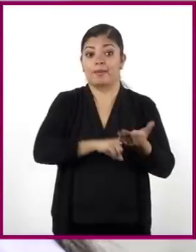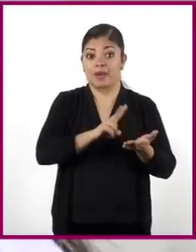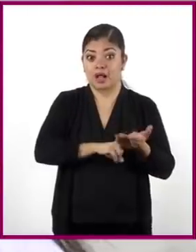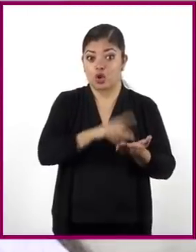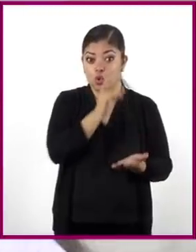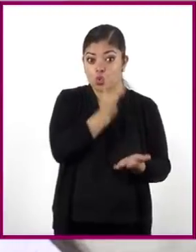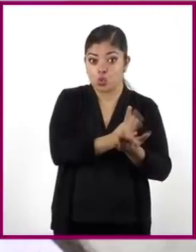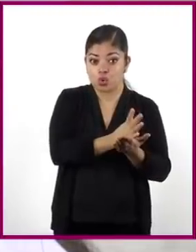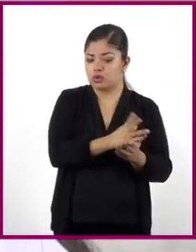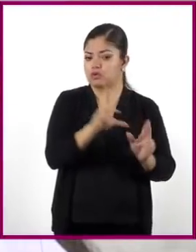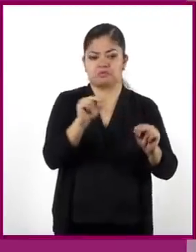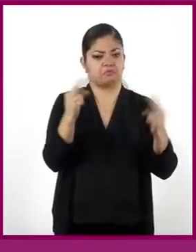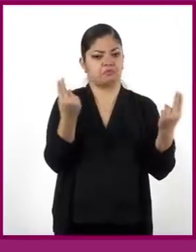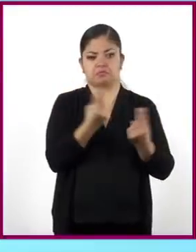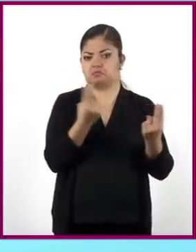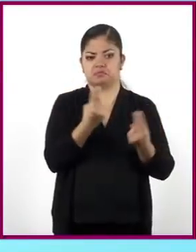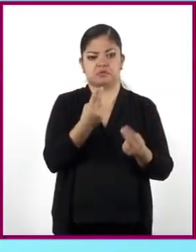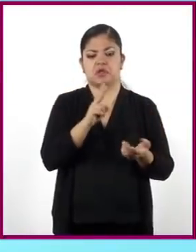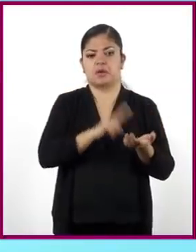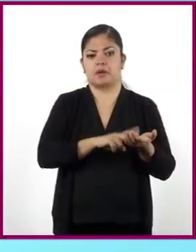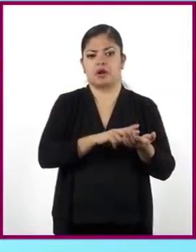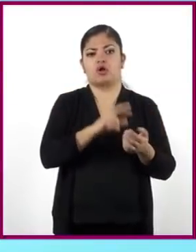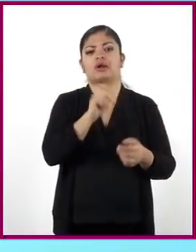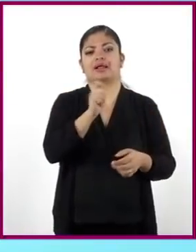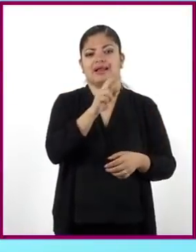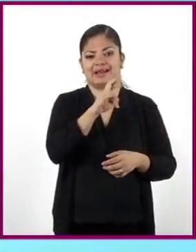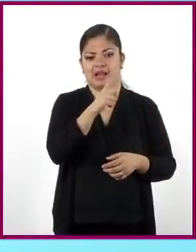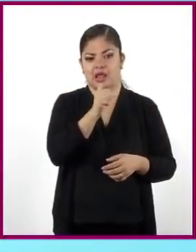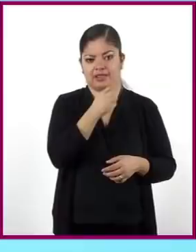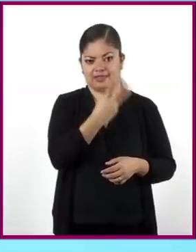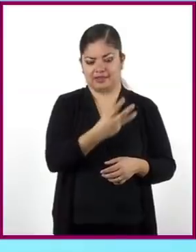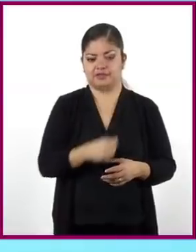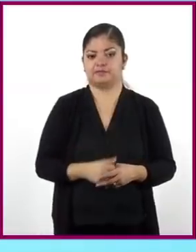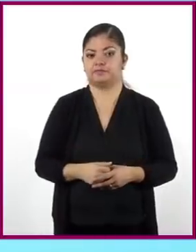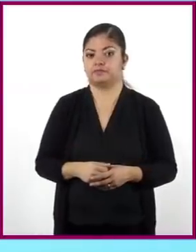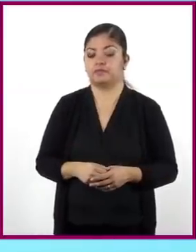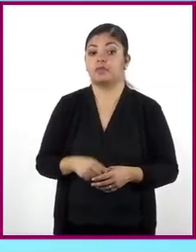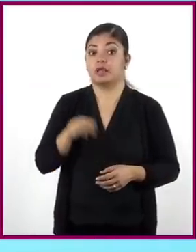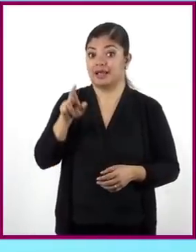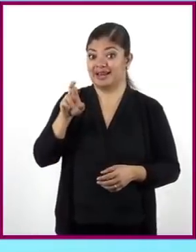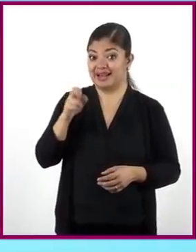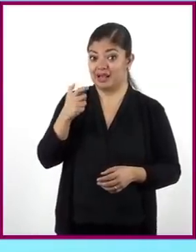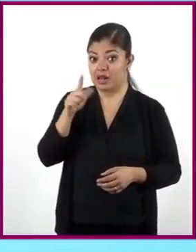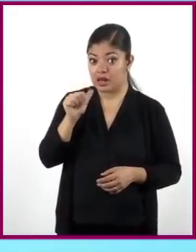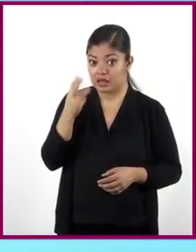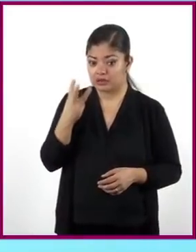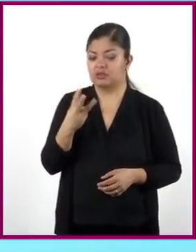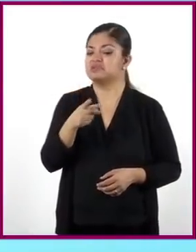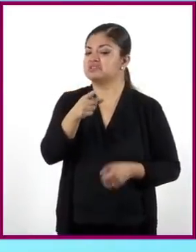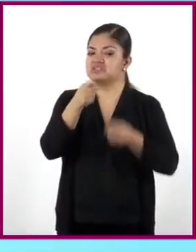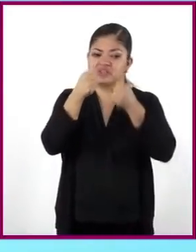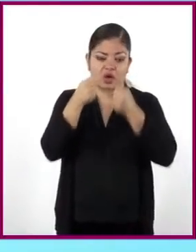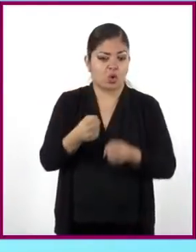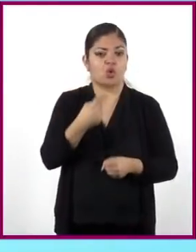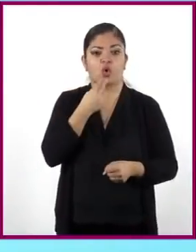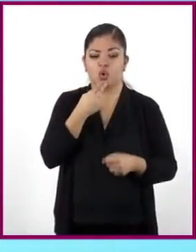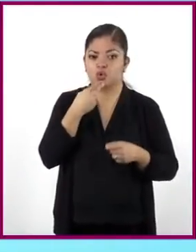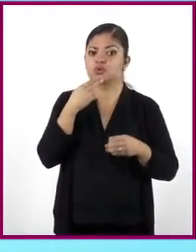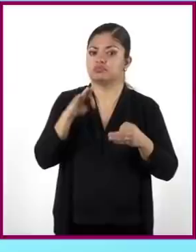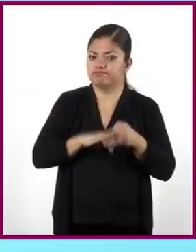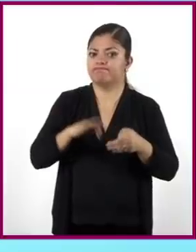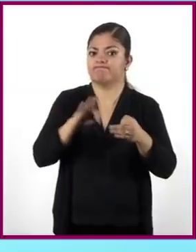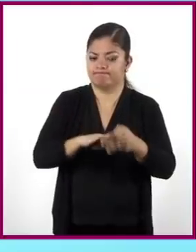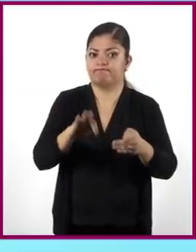no es necesario usar la regla de 3. Créanos, la regla de 3 la escucharán y usarán bastante. Así que es muy